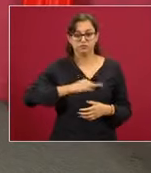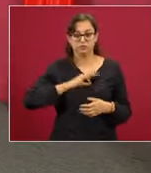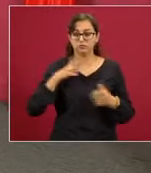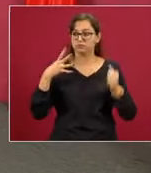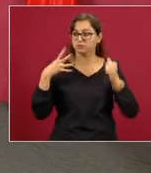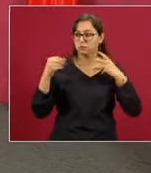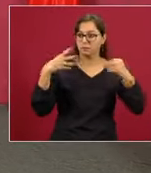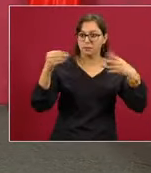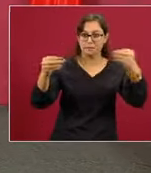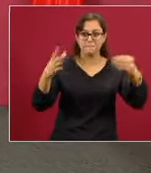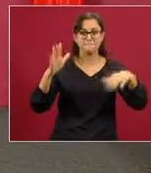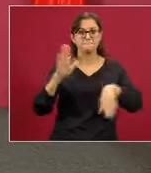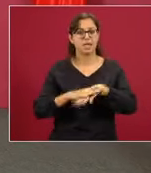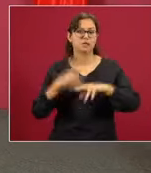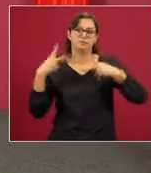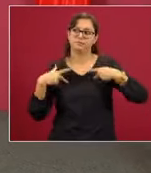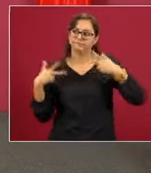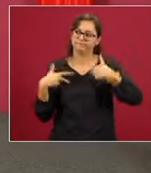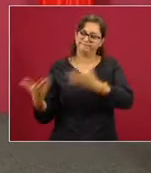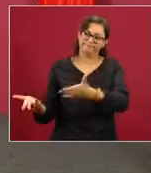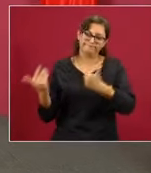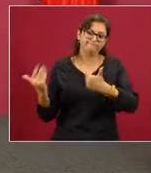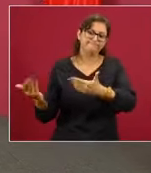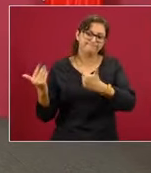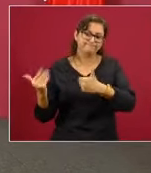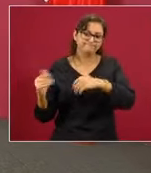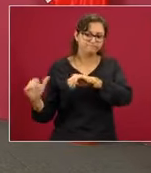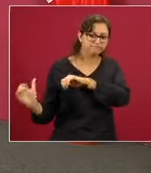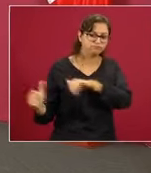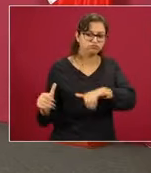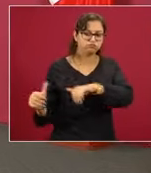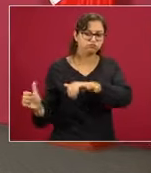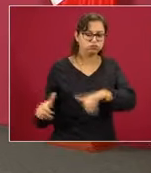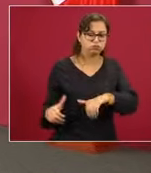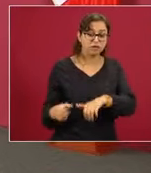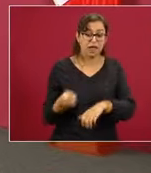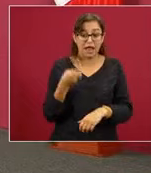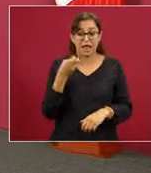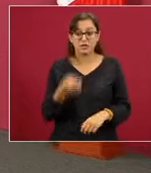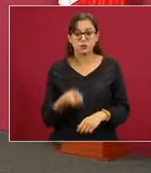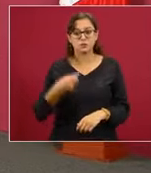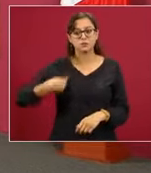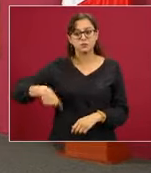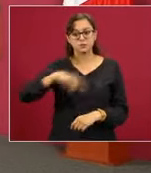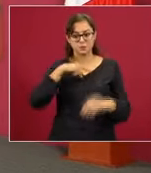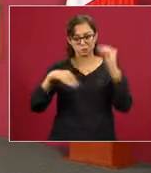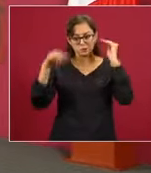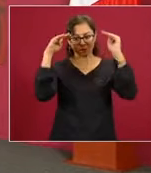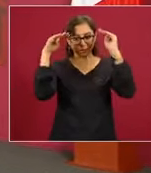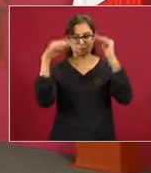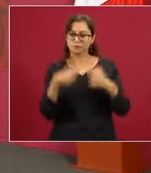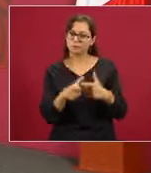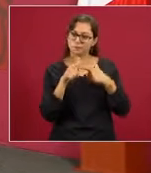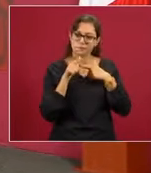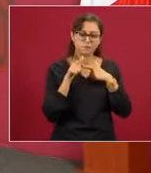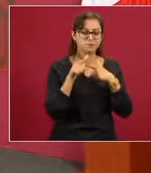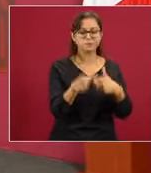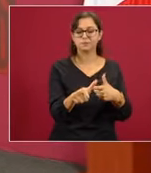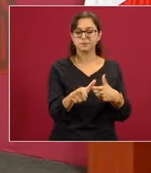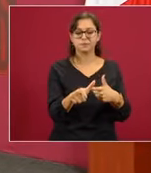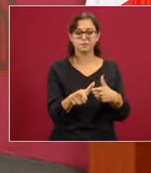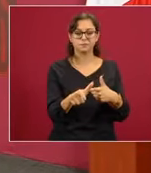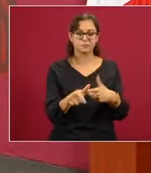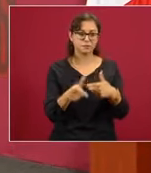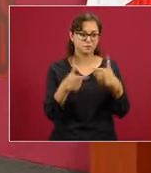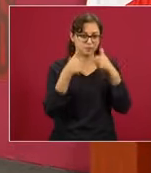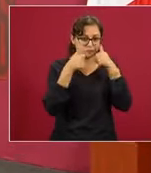personal. Entonces, vamos a procurar mantenerlos a todos. Esa es la